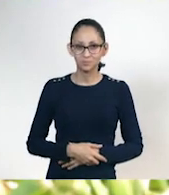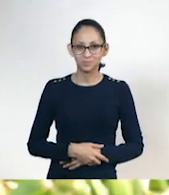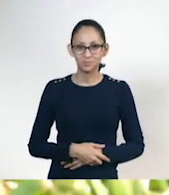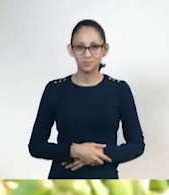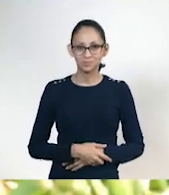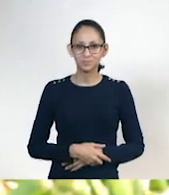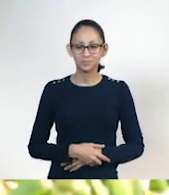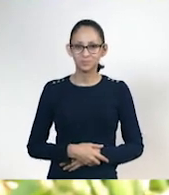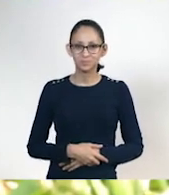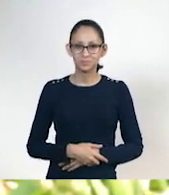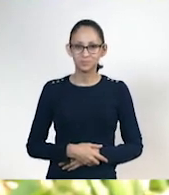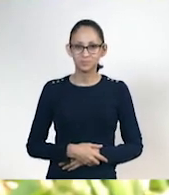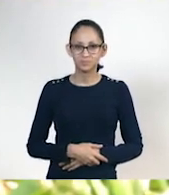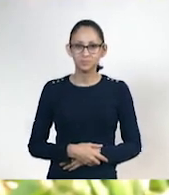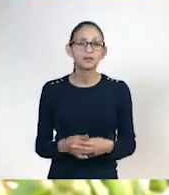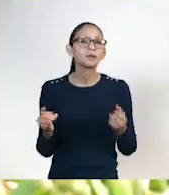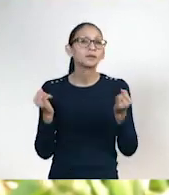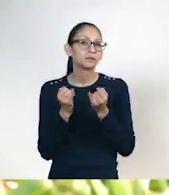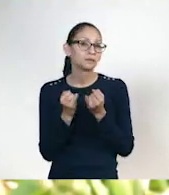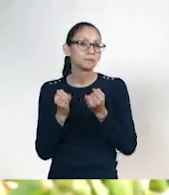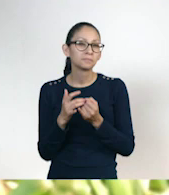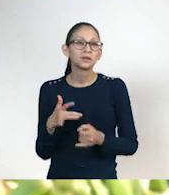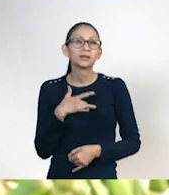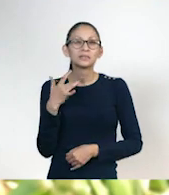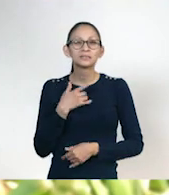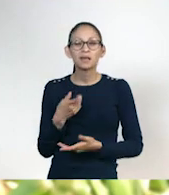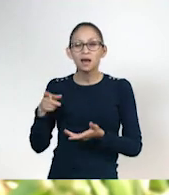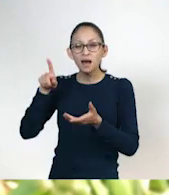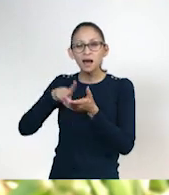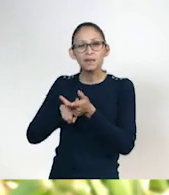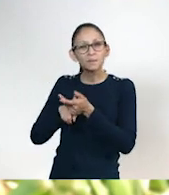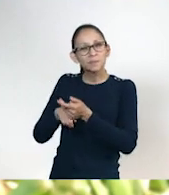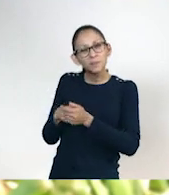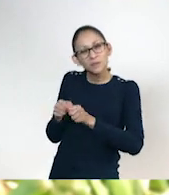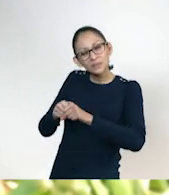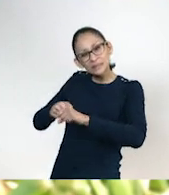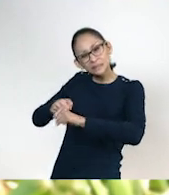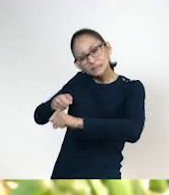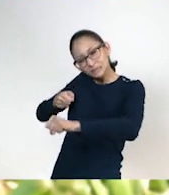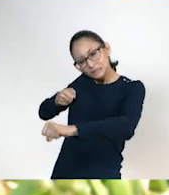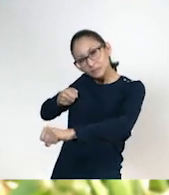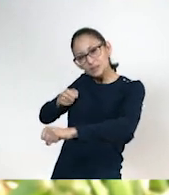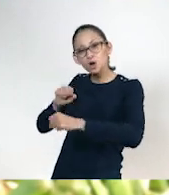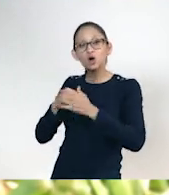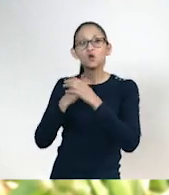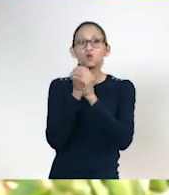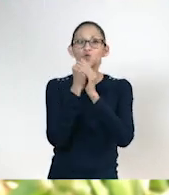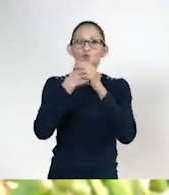Igualmente. Sientan como toda esta parte se va estirando. Para atrás de la rodilla.